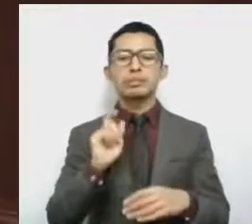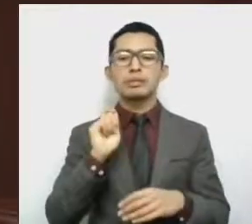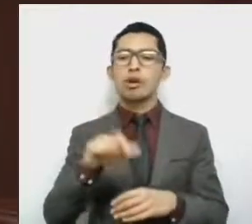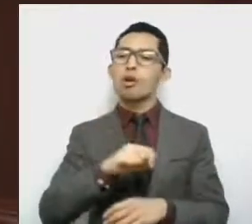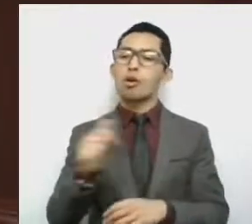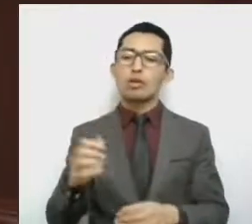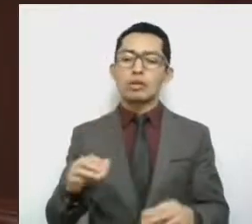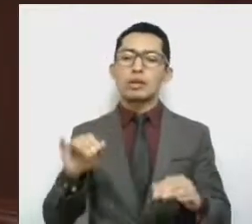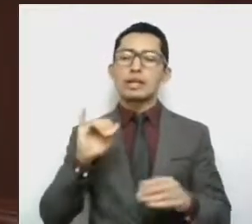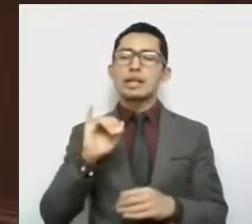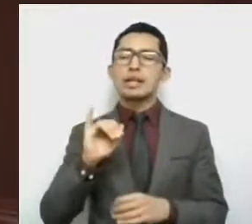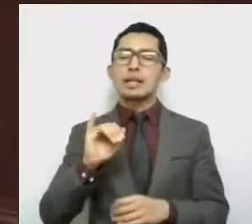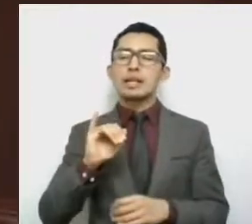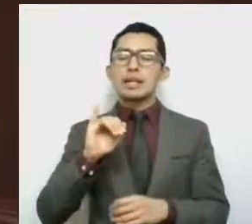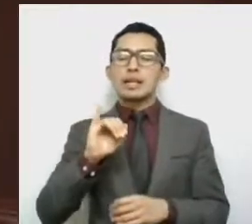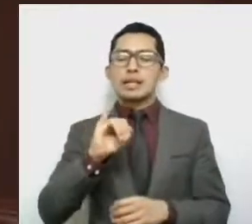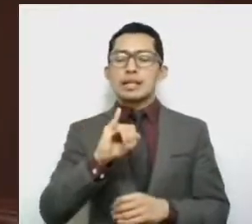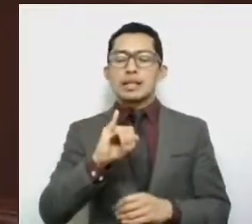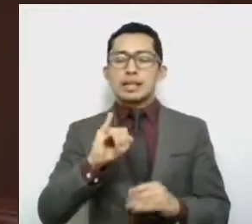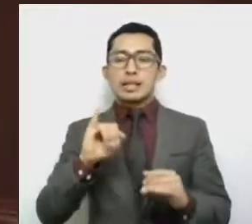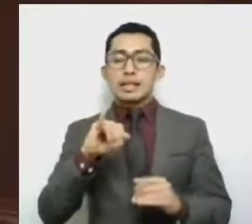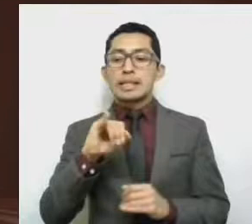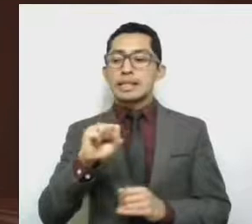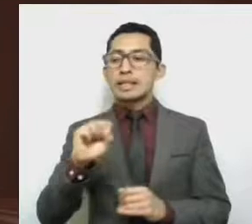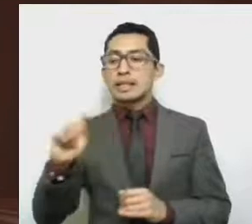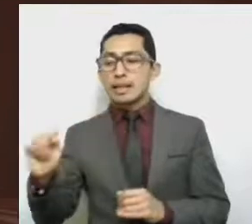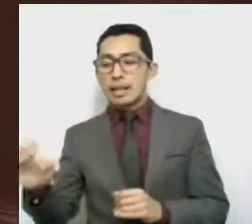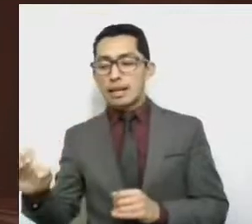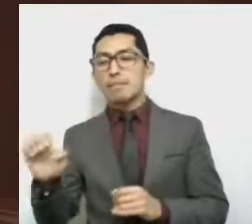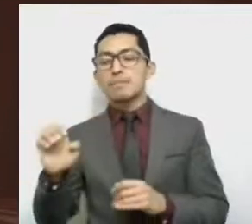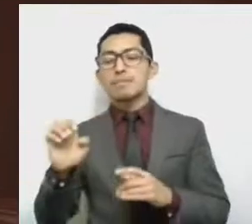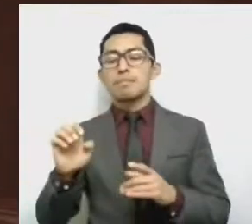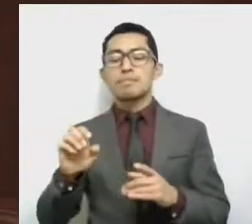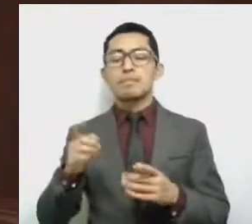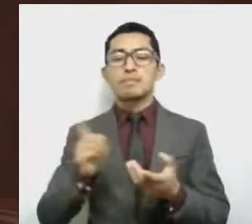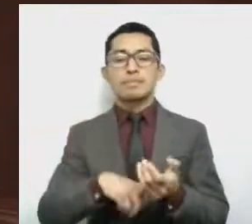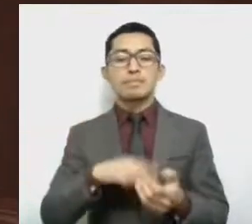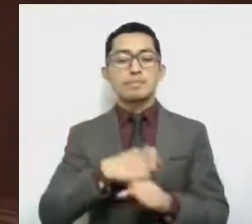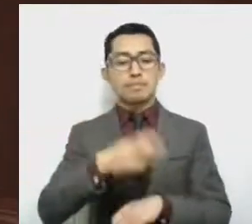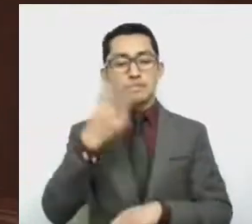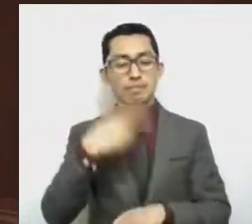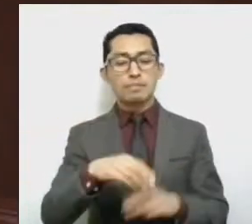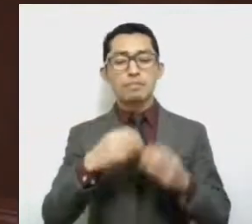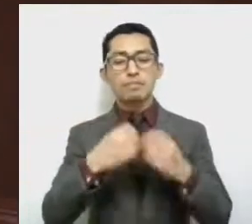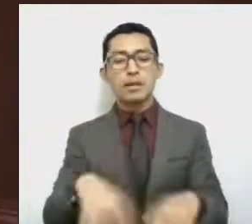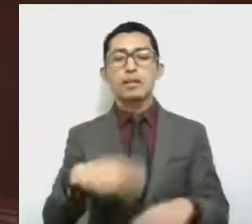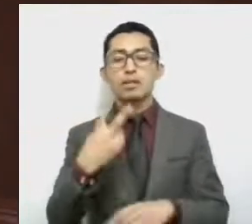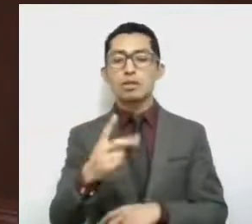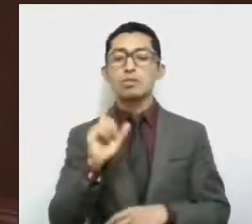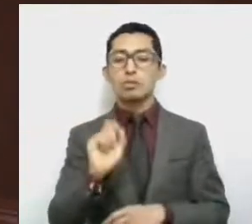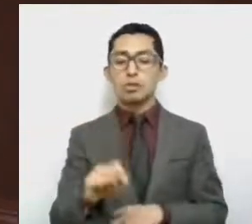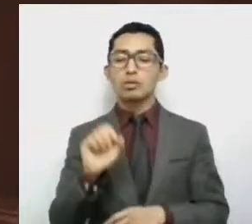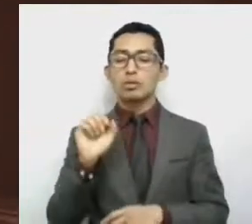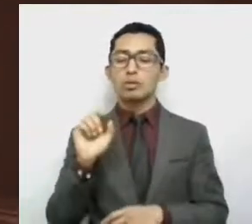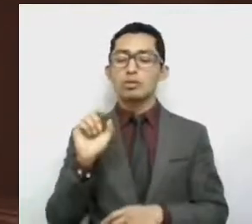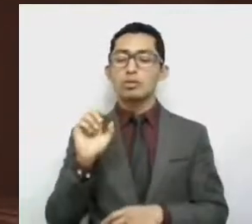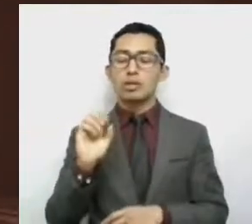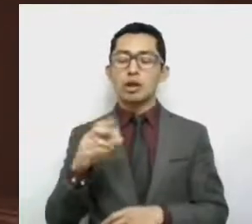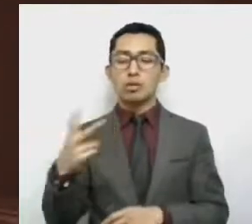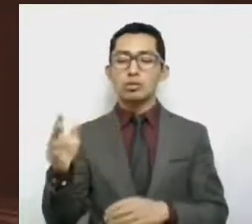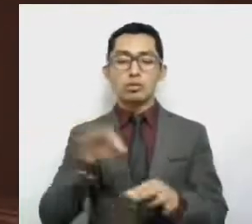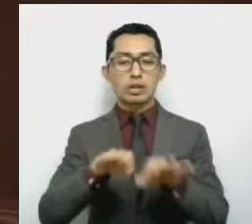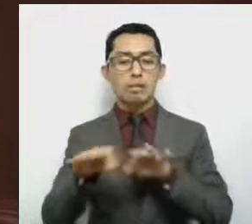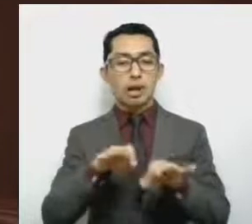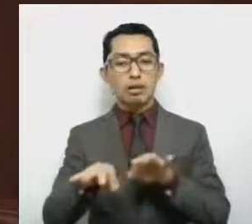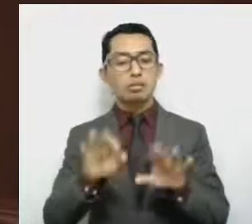del Seguro Social en 2020, el Estado de México perdió 2.08 de empleos formales